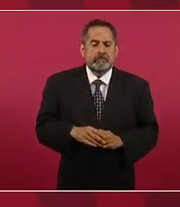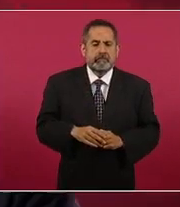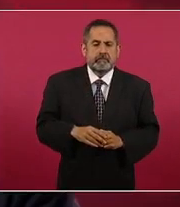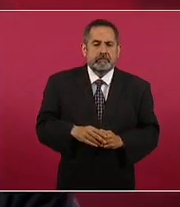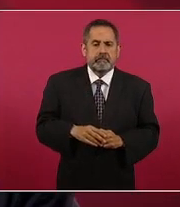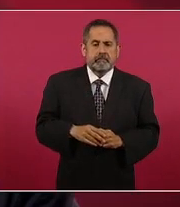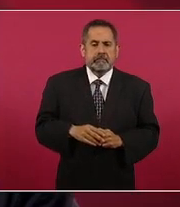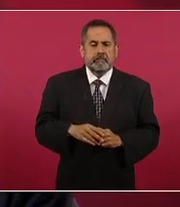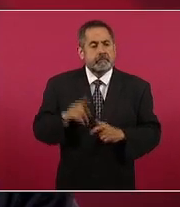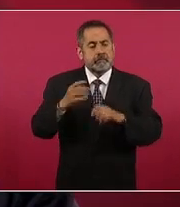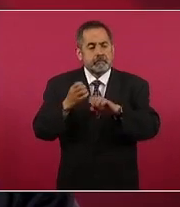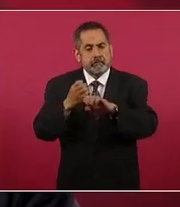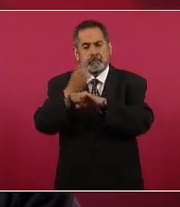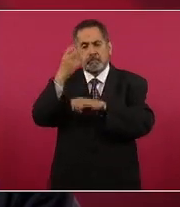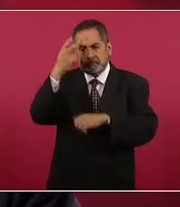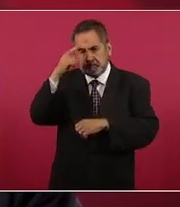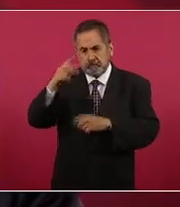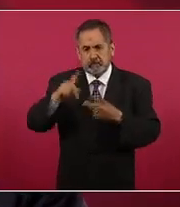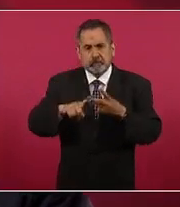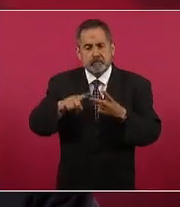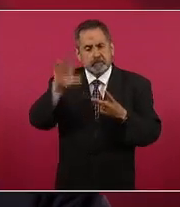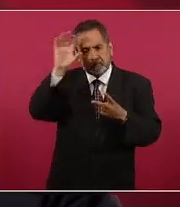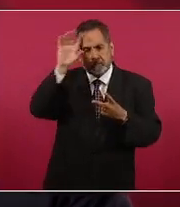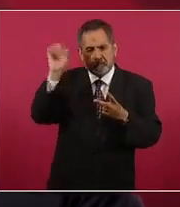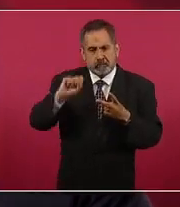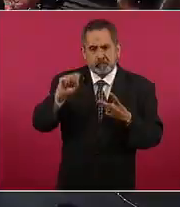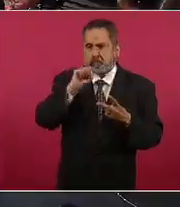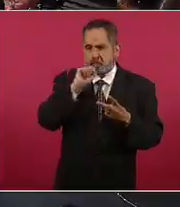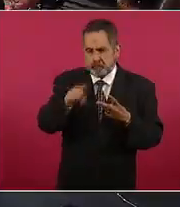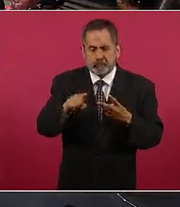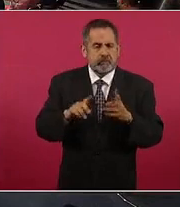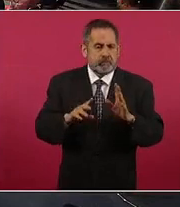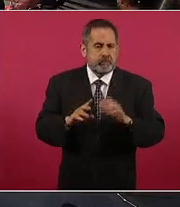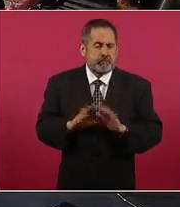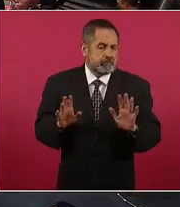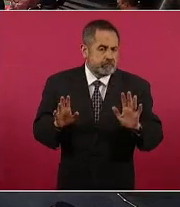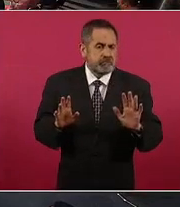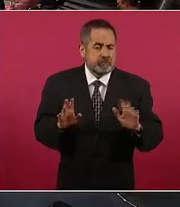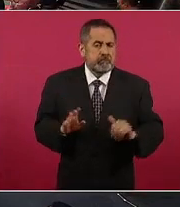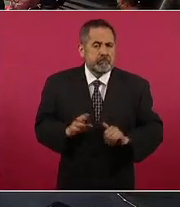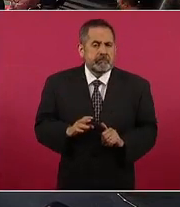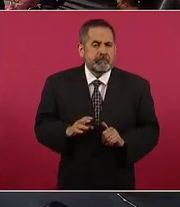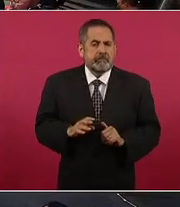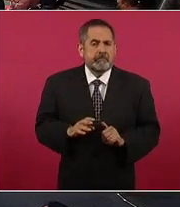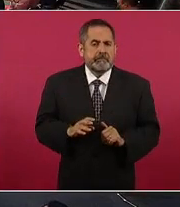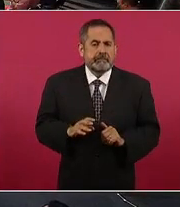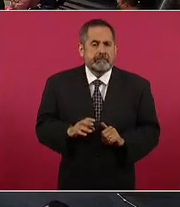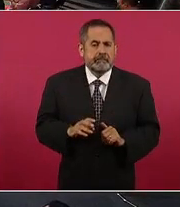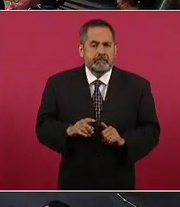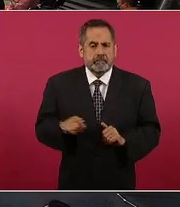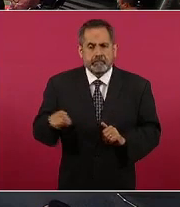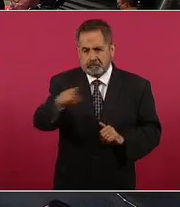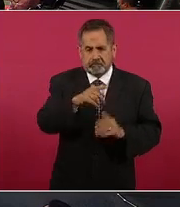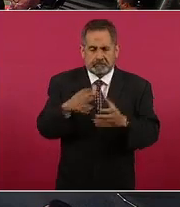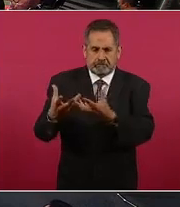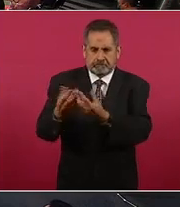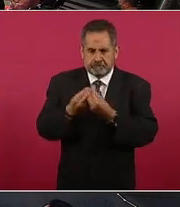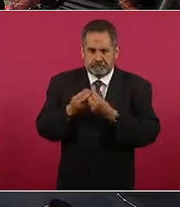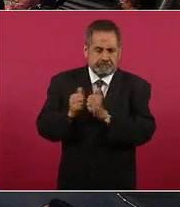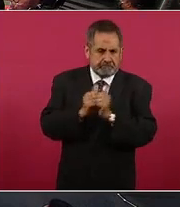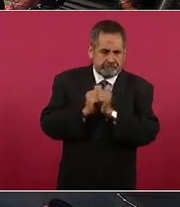vamos al Estado de México y vamos a Morelos o sea que ustedes que nos acompañan